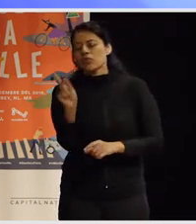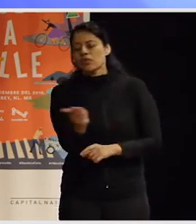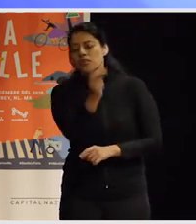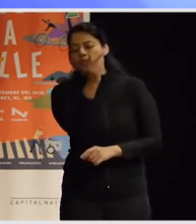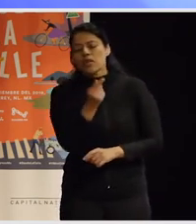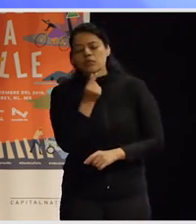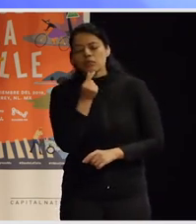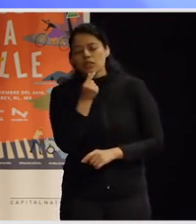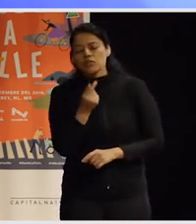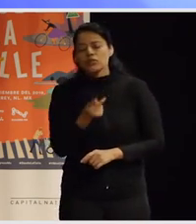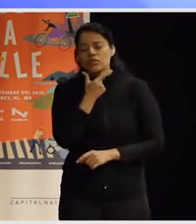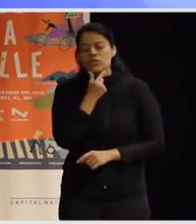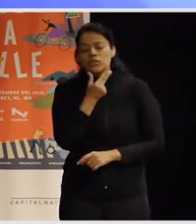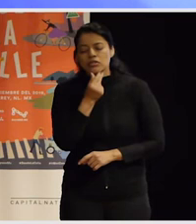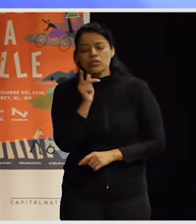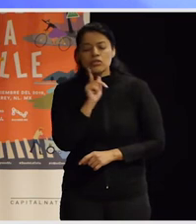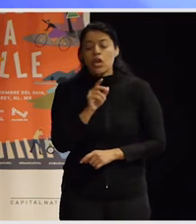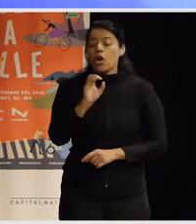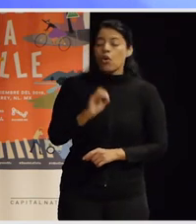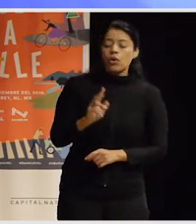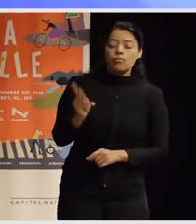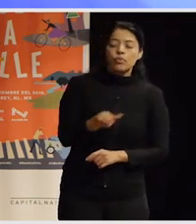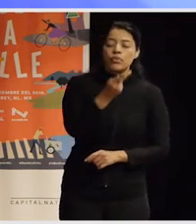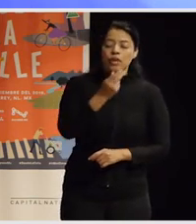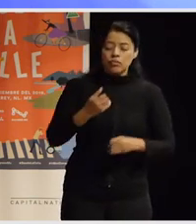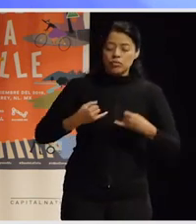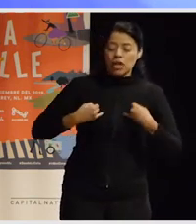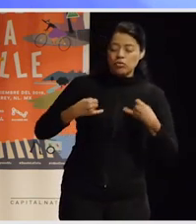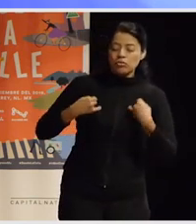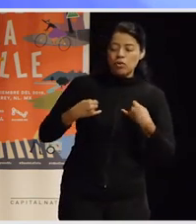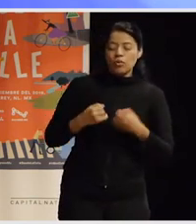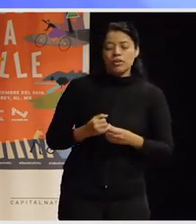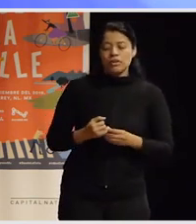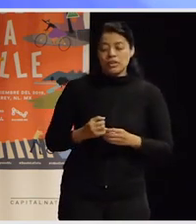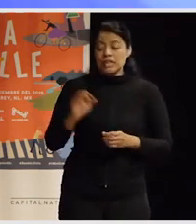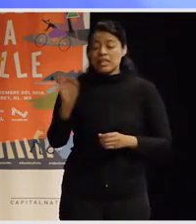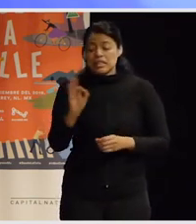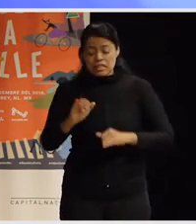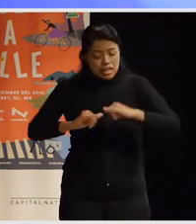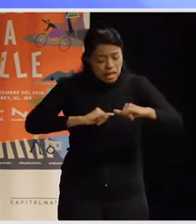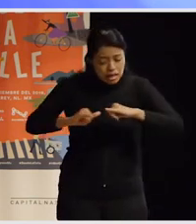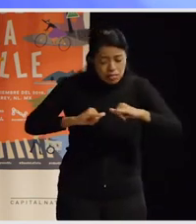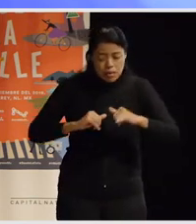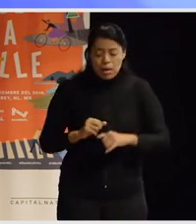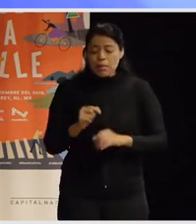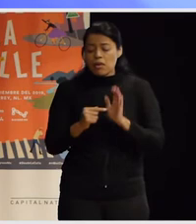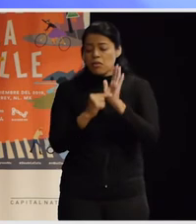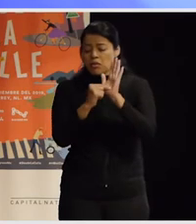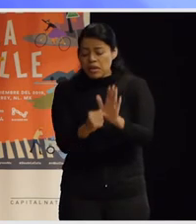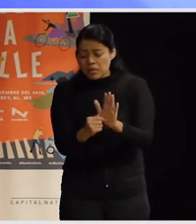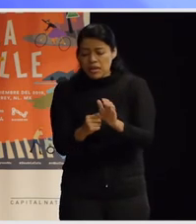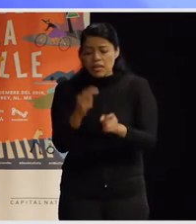niñas, ¿no? O qué pasa cuando les preguntamos a los adolescentes, a las adolescentes y a lo mejor el mapa o lo que se refleja la